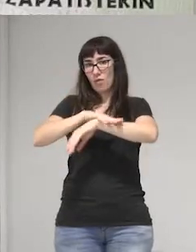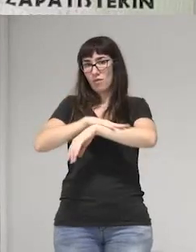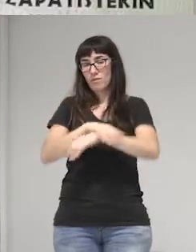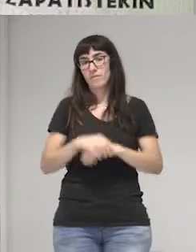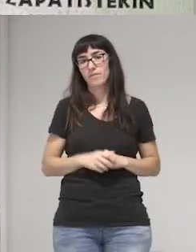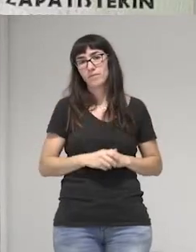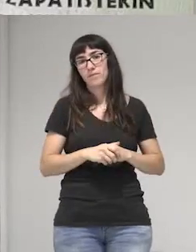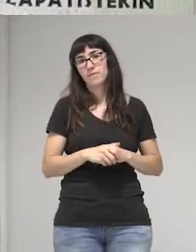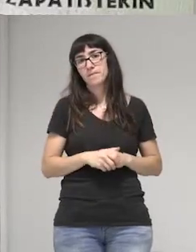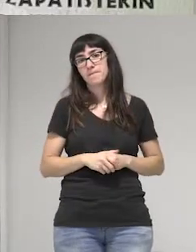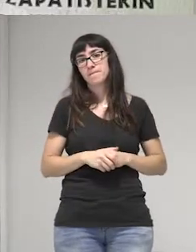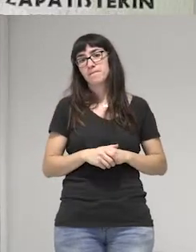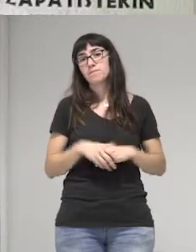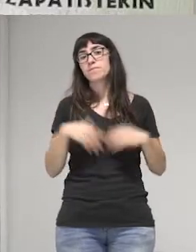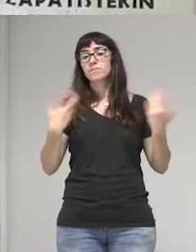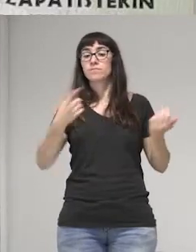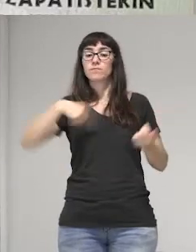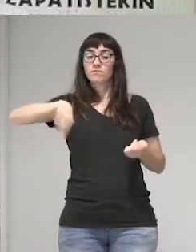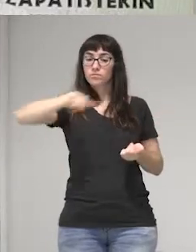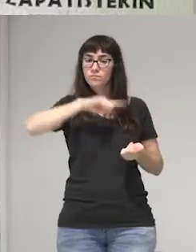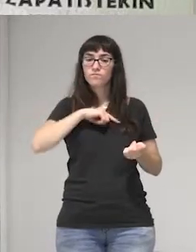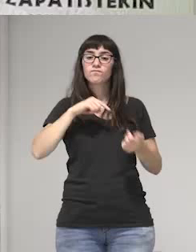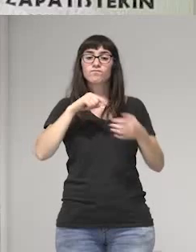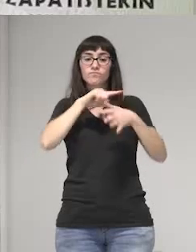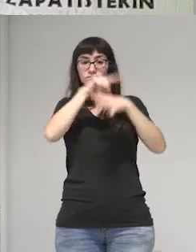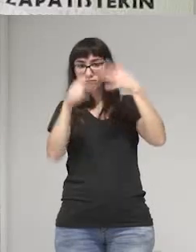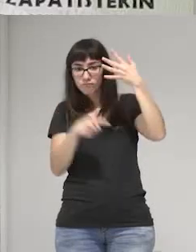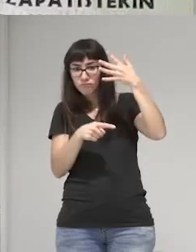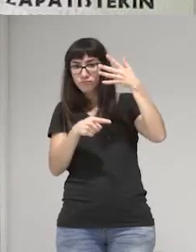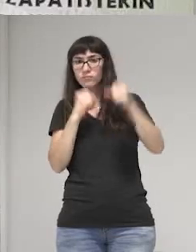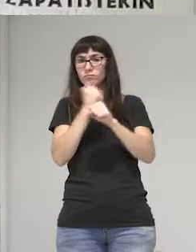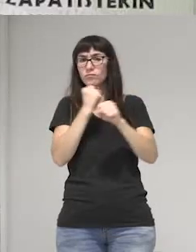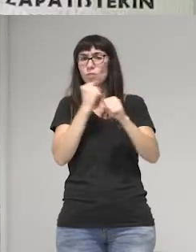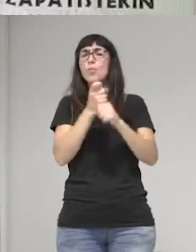Entonces, ¿cómo hacer para trabajar esto? Pues,